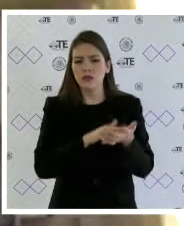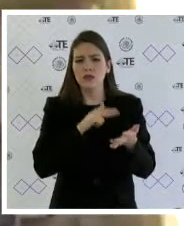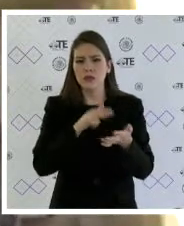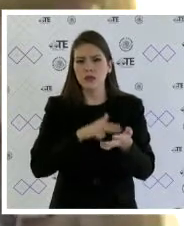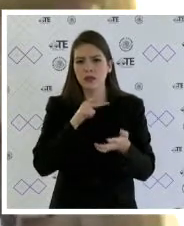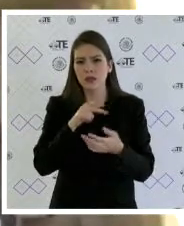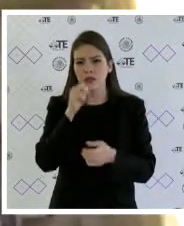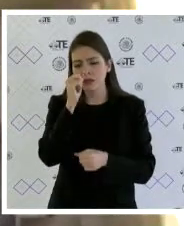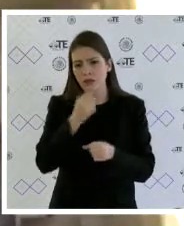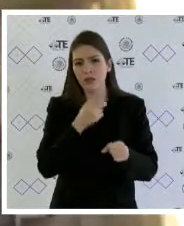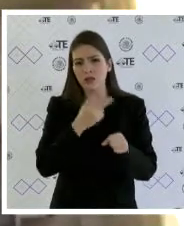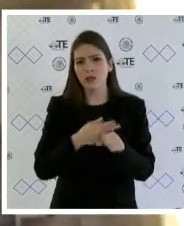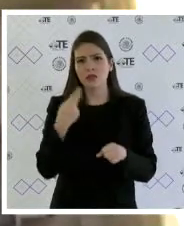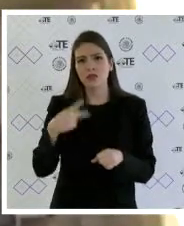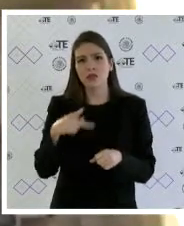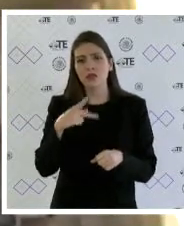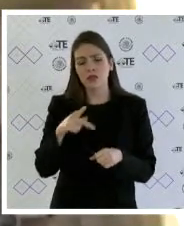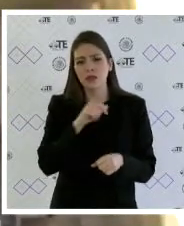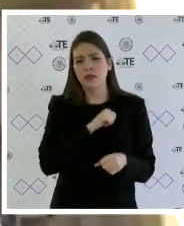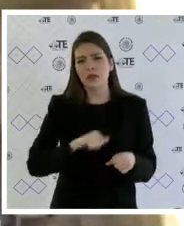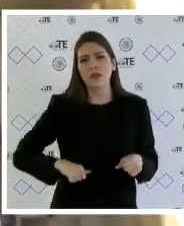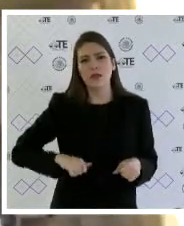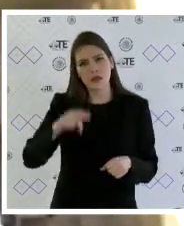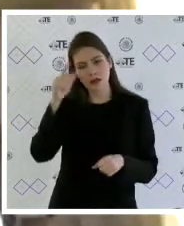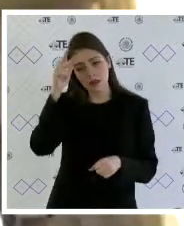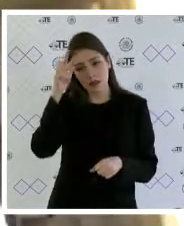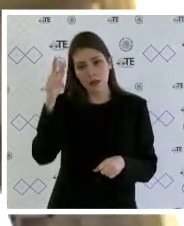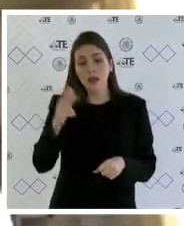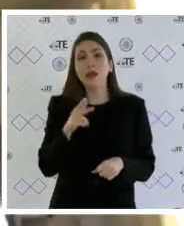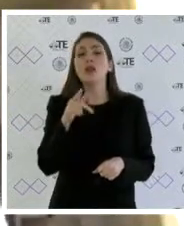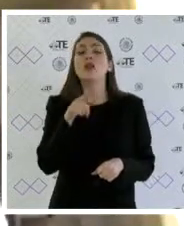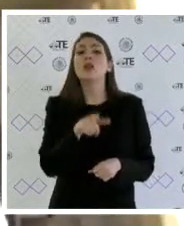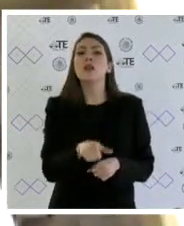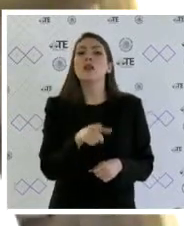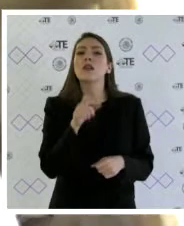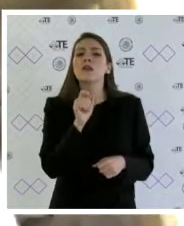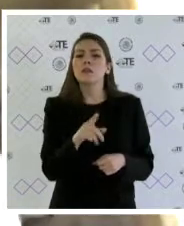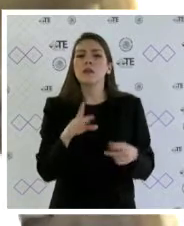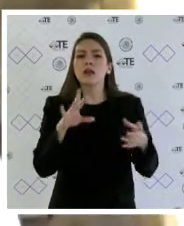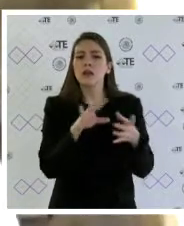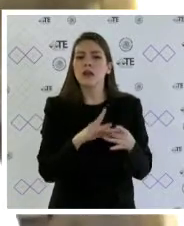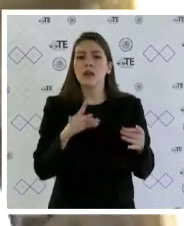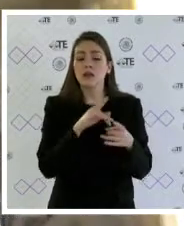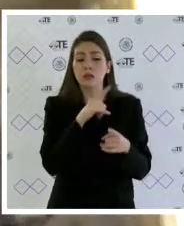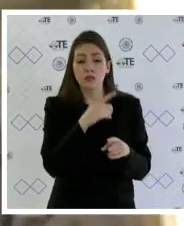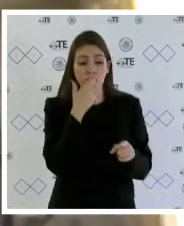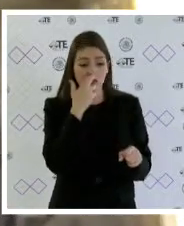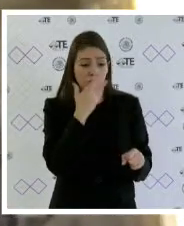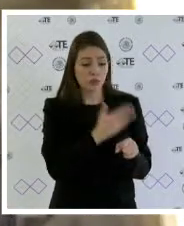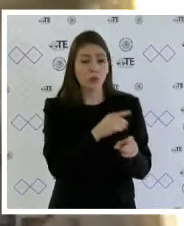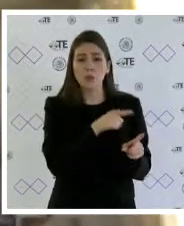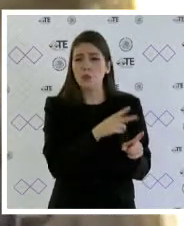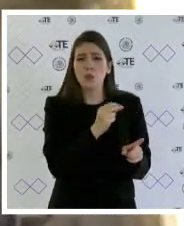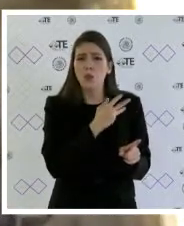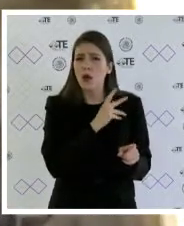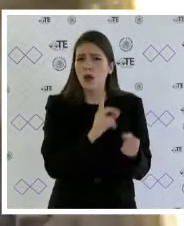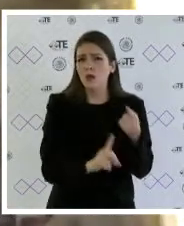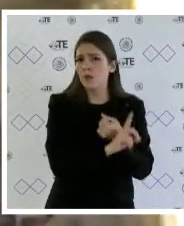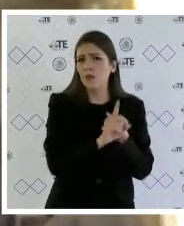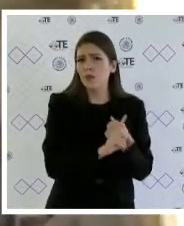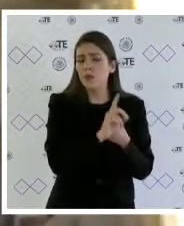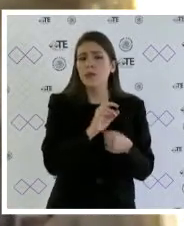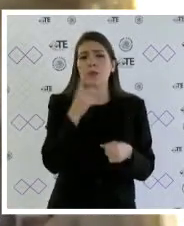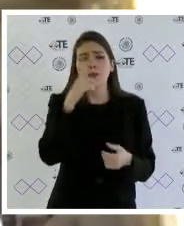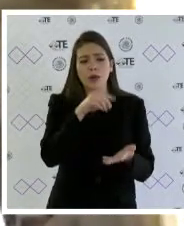del Comité de Deputado de la Demarcación Territorial de Miguel Hidalgo en el que señala al actor que no existía un inconveniente respecto a un registro